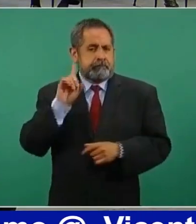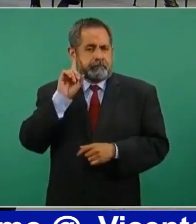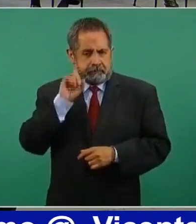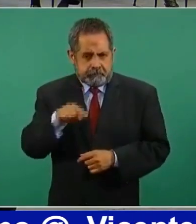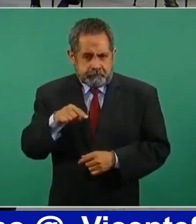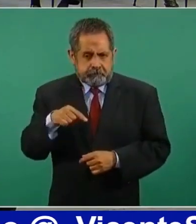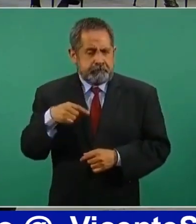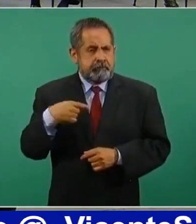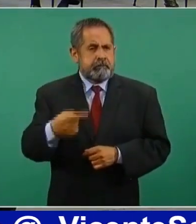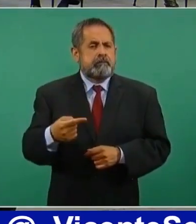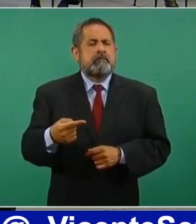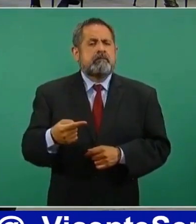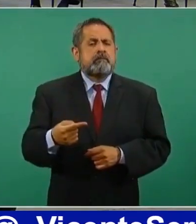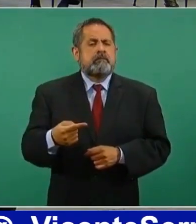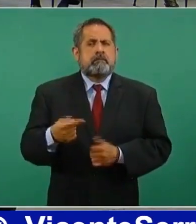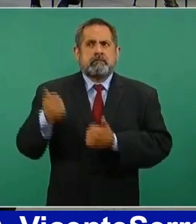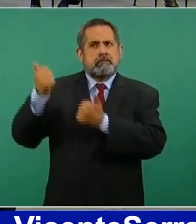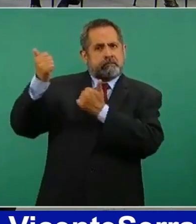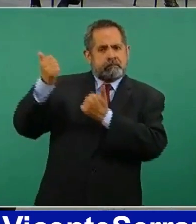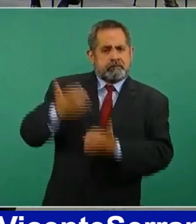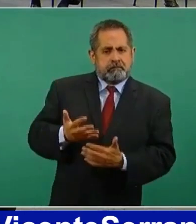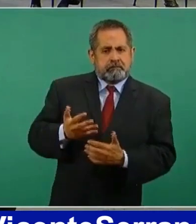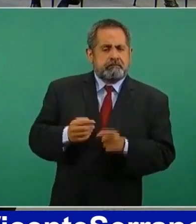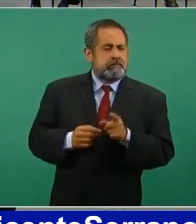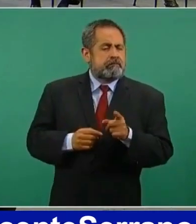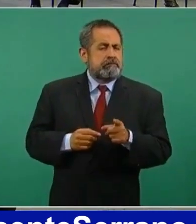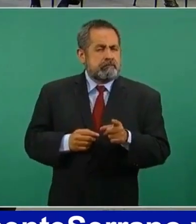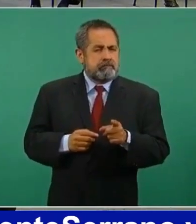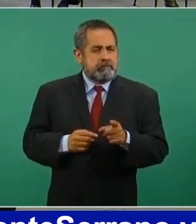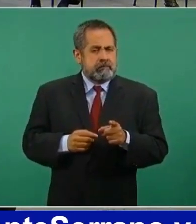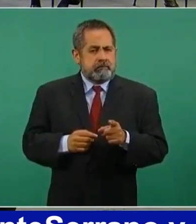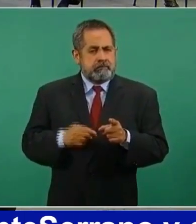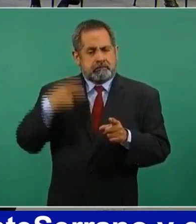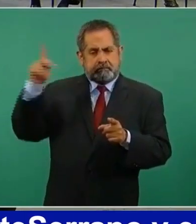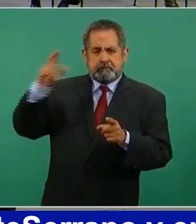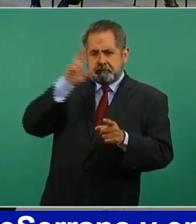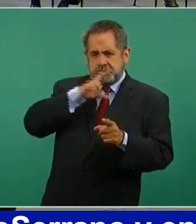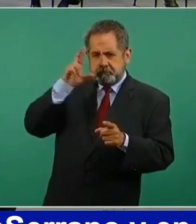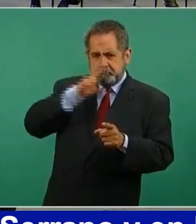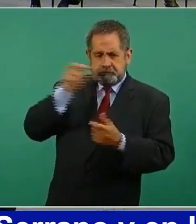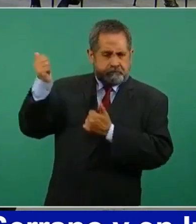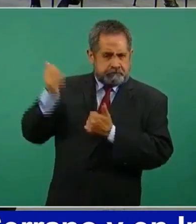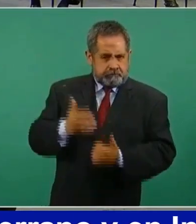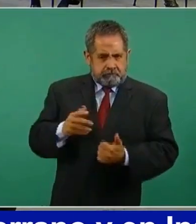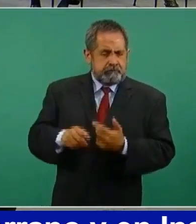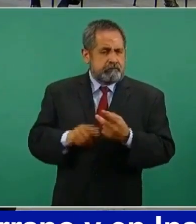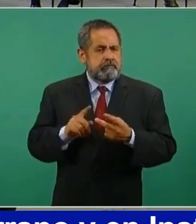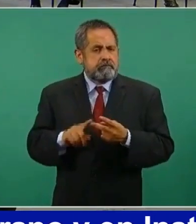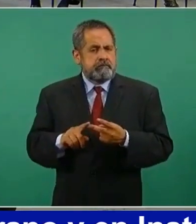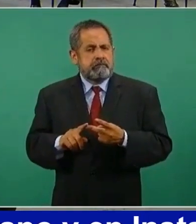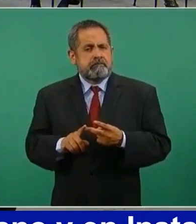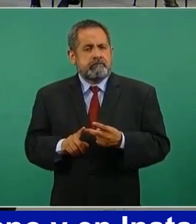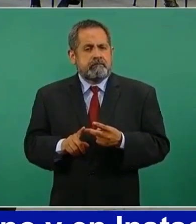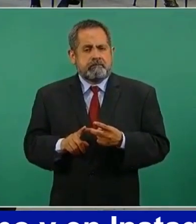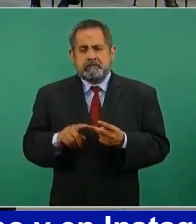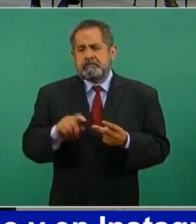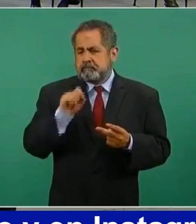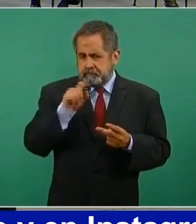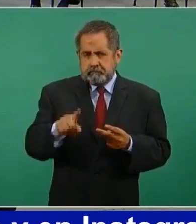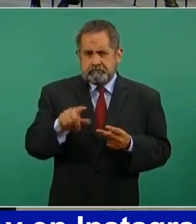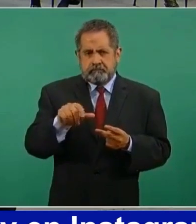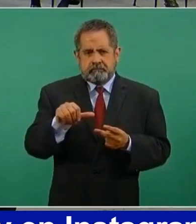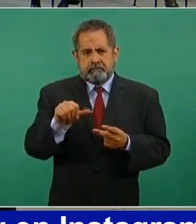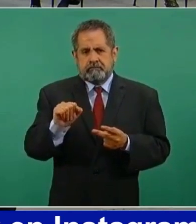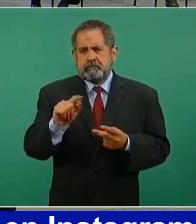llega Sputnik 500 mil, AstraZeneca